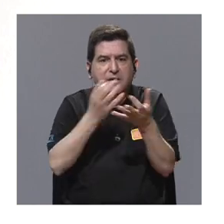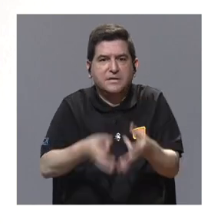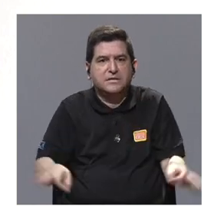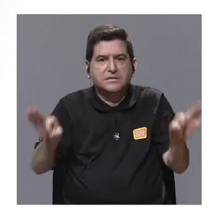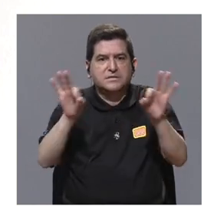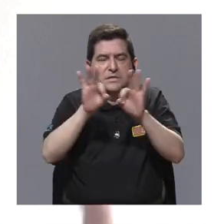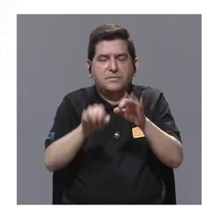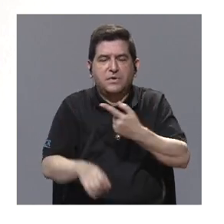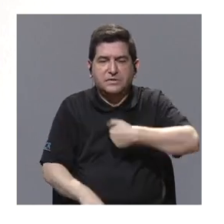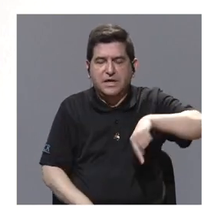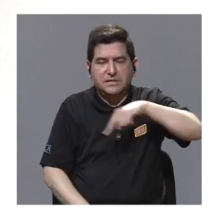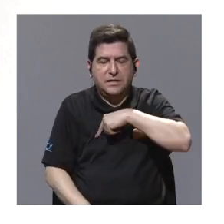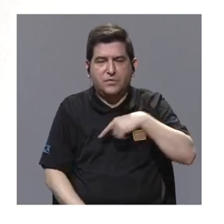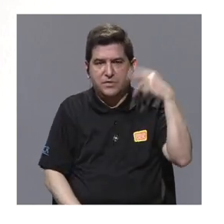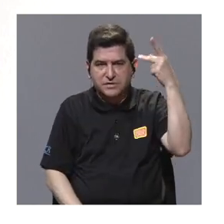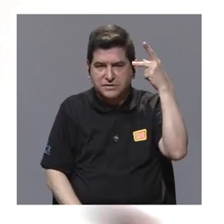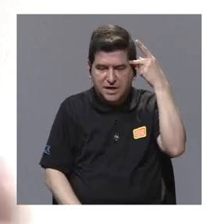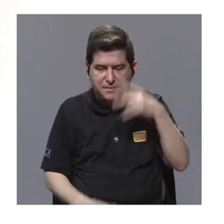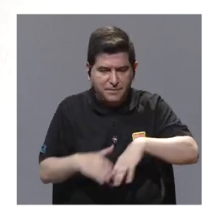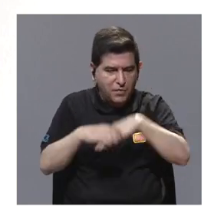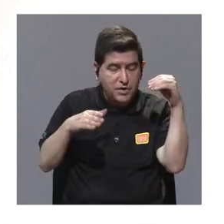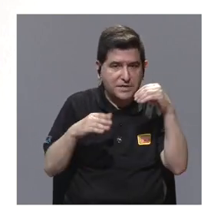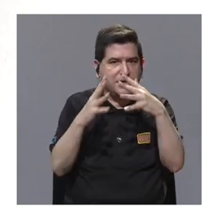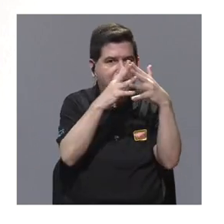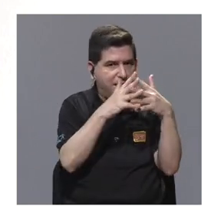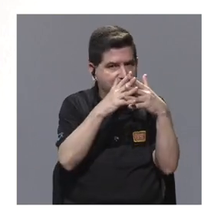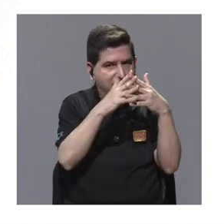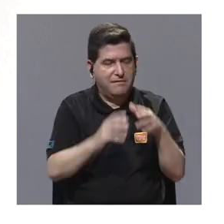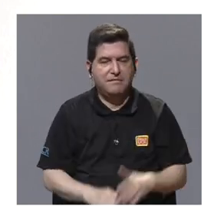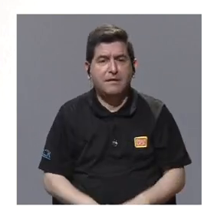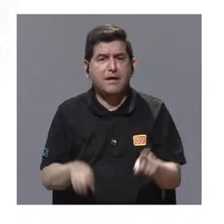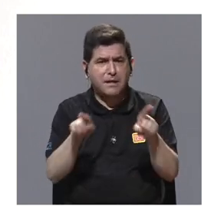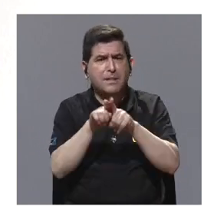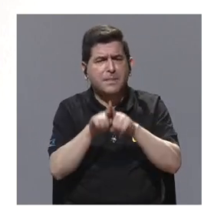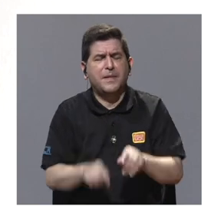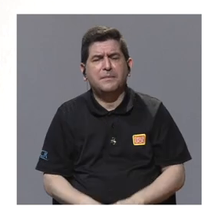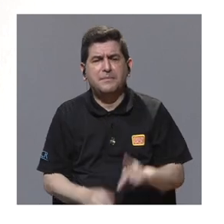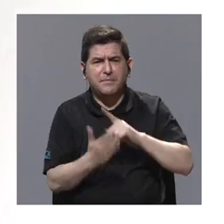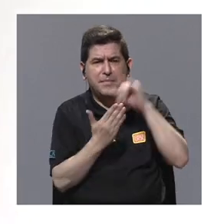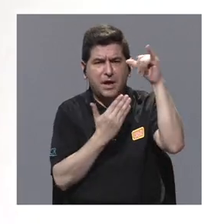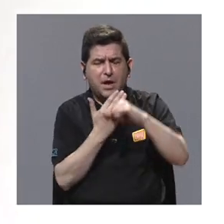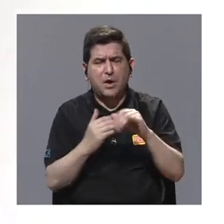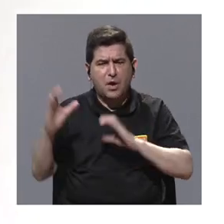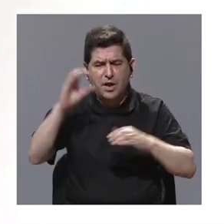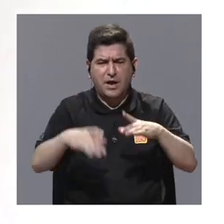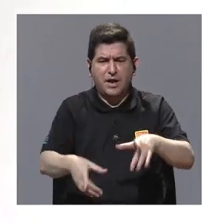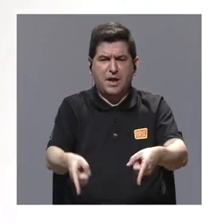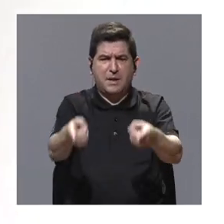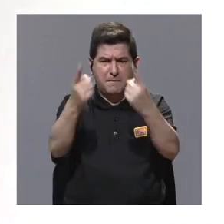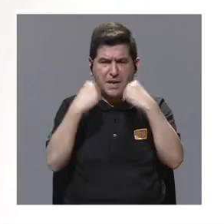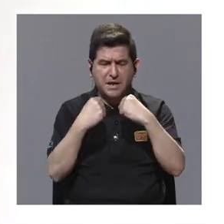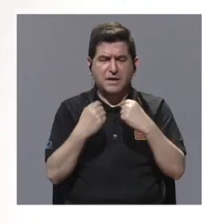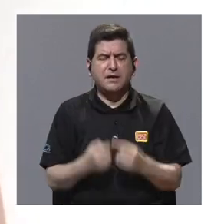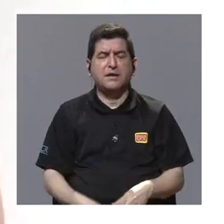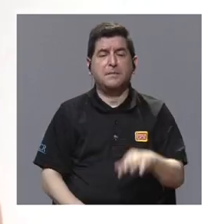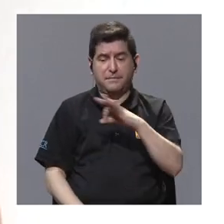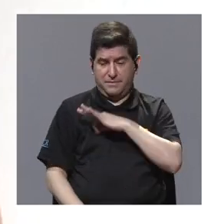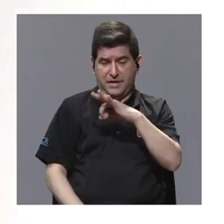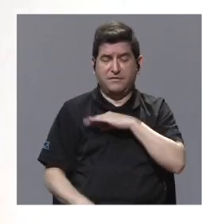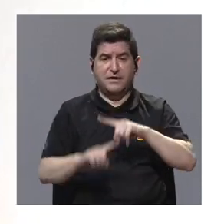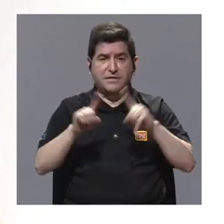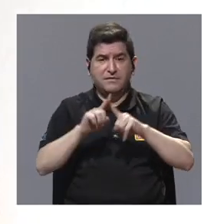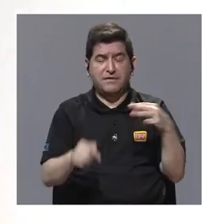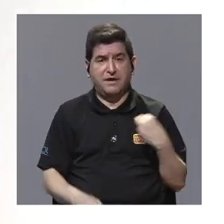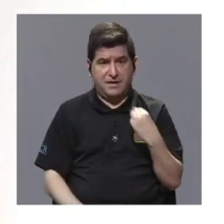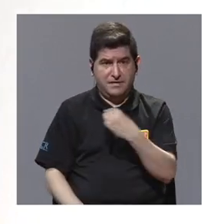importante para nuestra política exterior como el de Estados Unidos, sino que además logró traer proyectos científicos muy interesantes en beneficio de